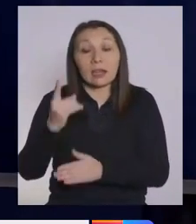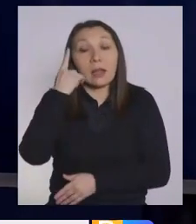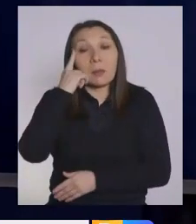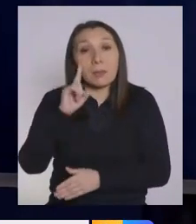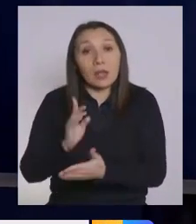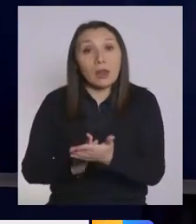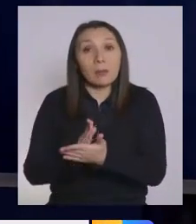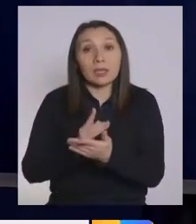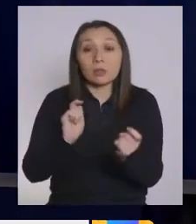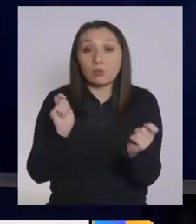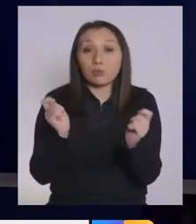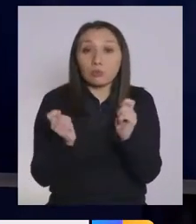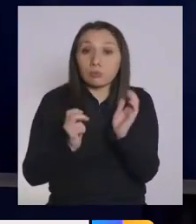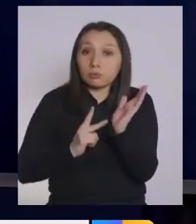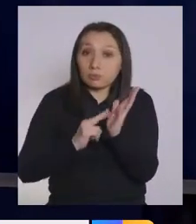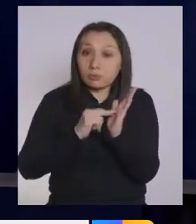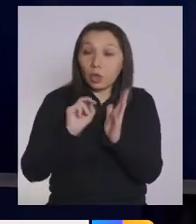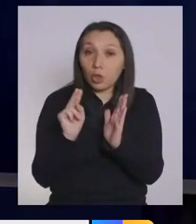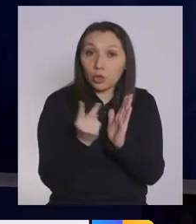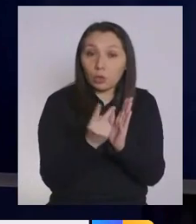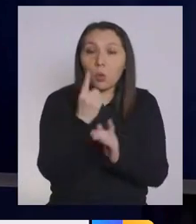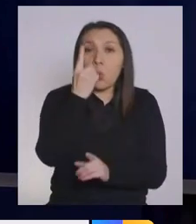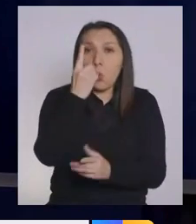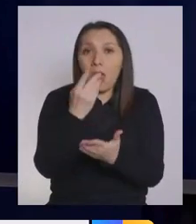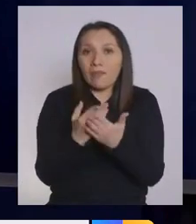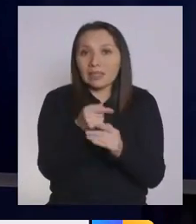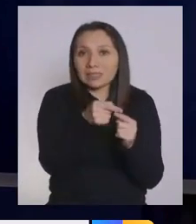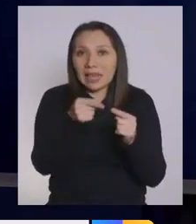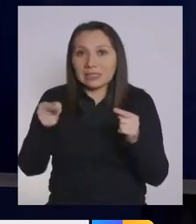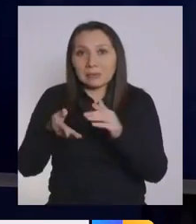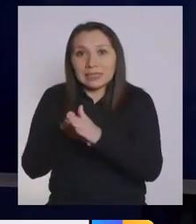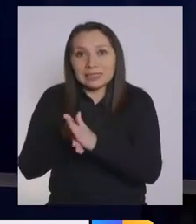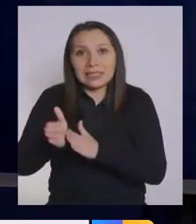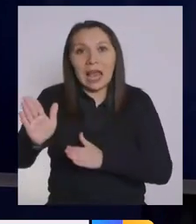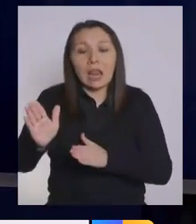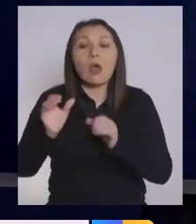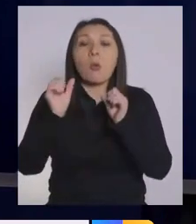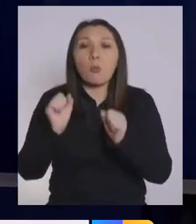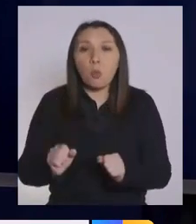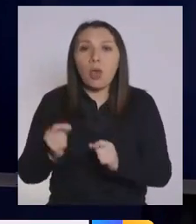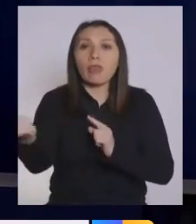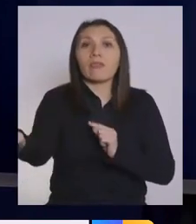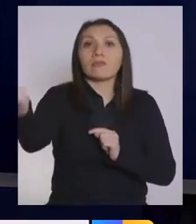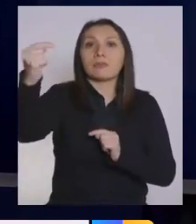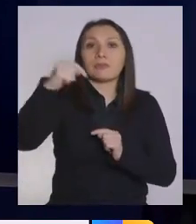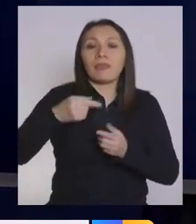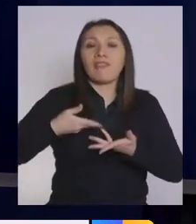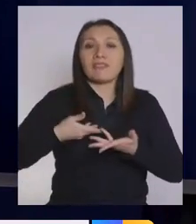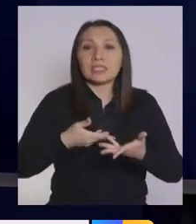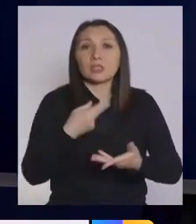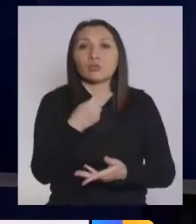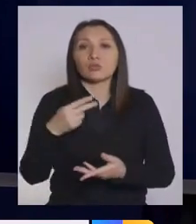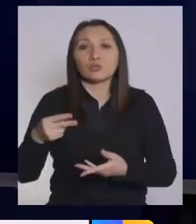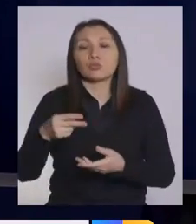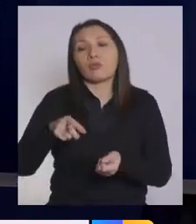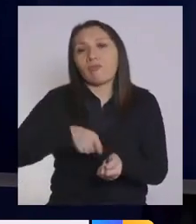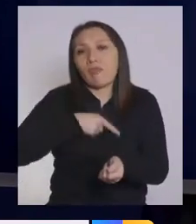Pero a partir de transición, van a tener una salida semanal y van a poder ser visitados por sus